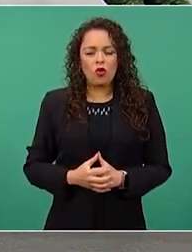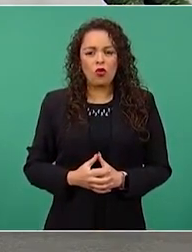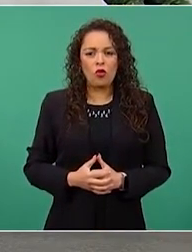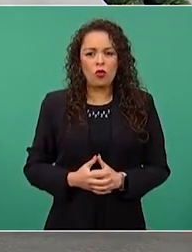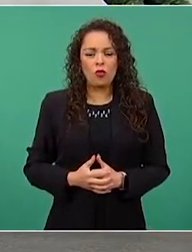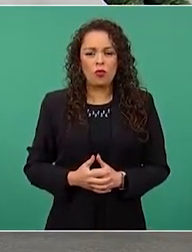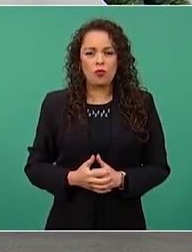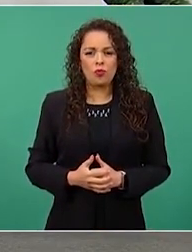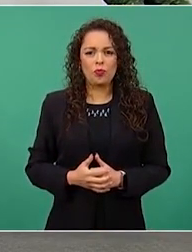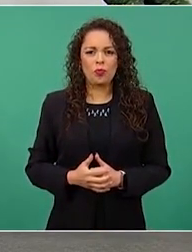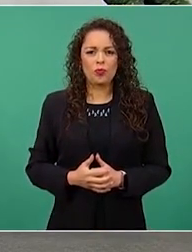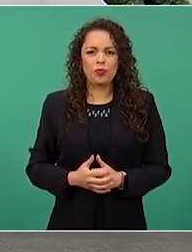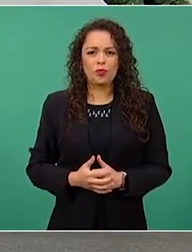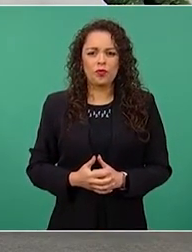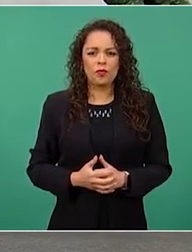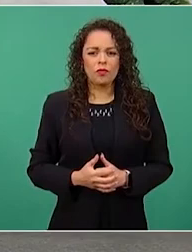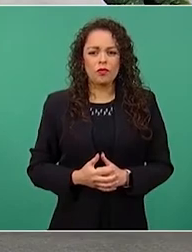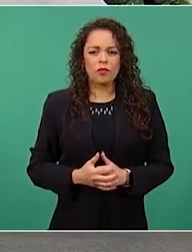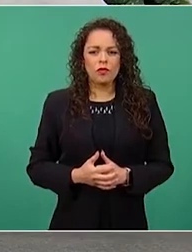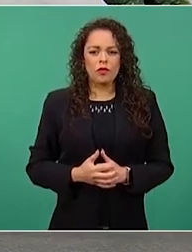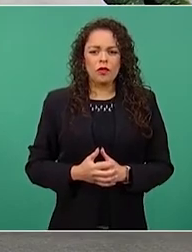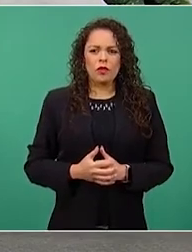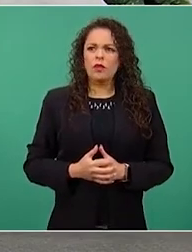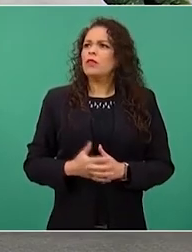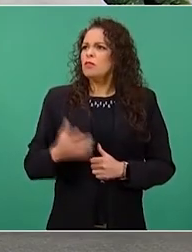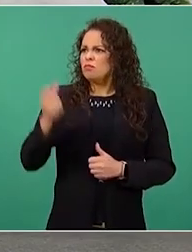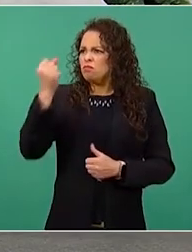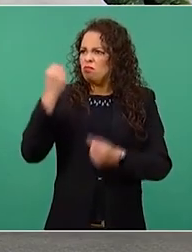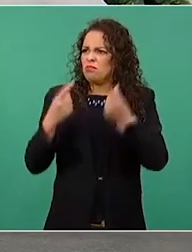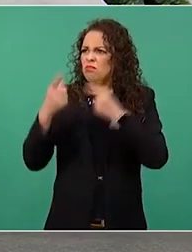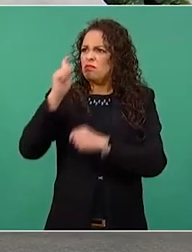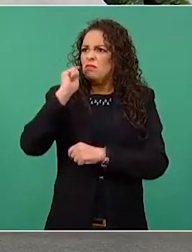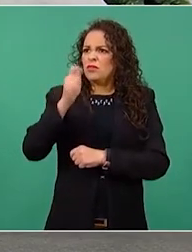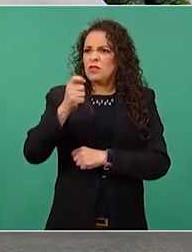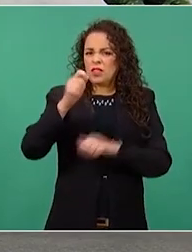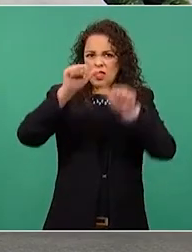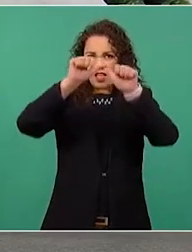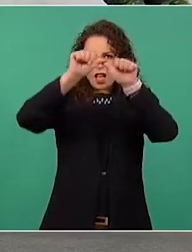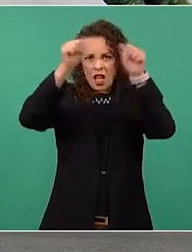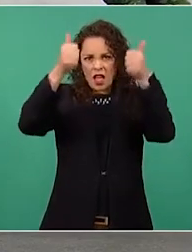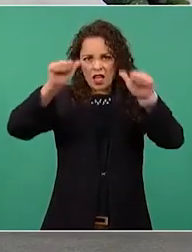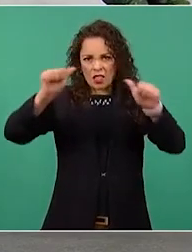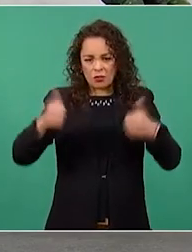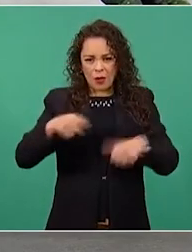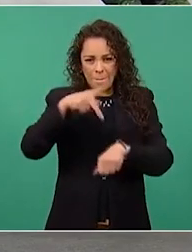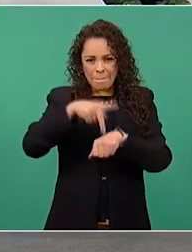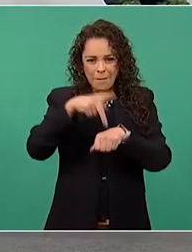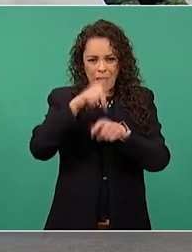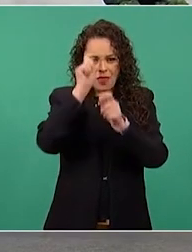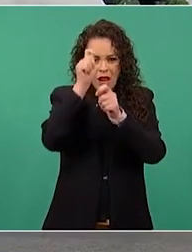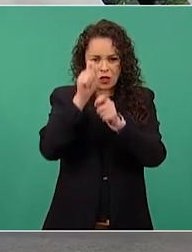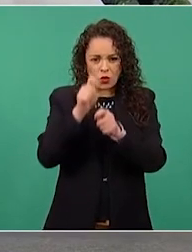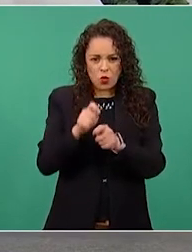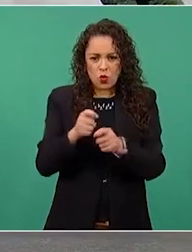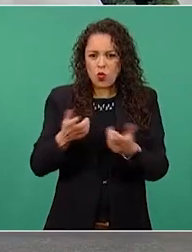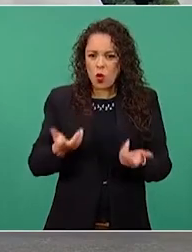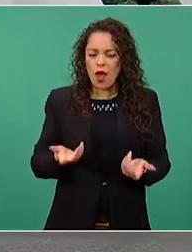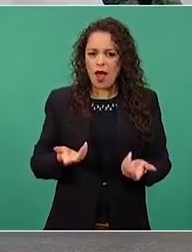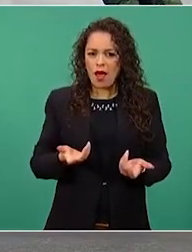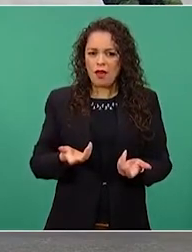esculturas, pero todo está